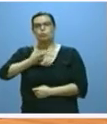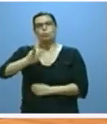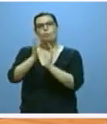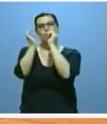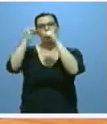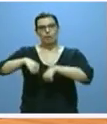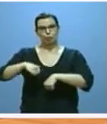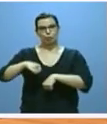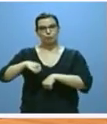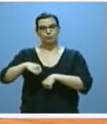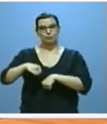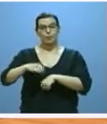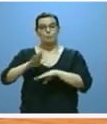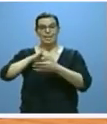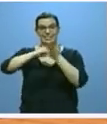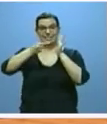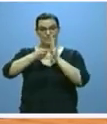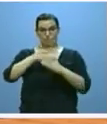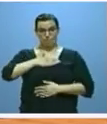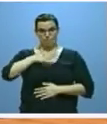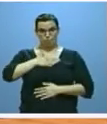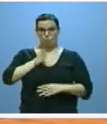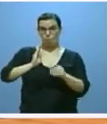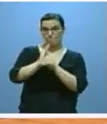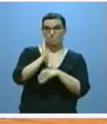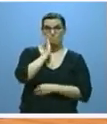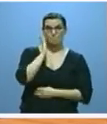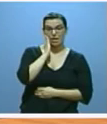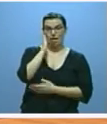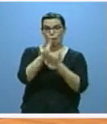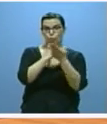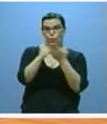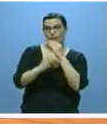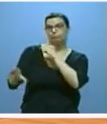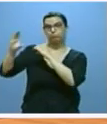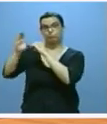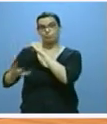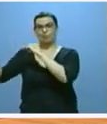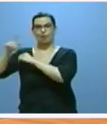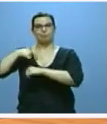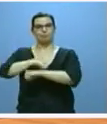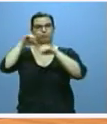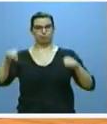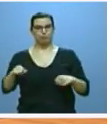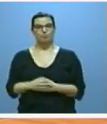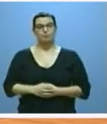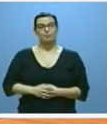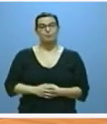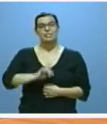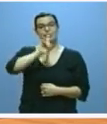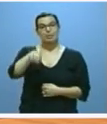que consolida nuestro sistema propio de becas autonómicas complementarias a las estatales y que además fija